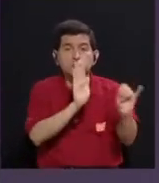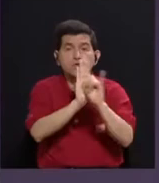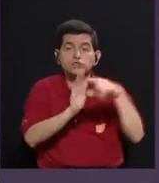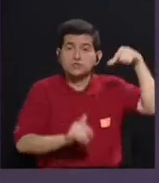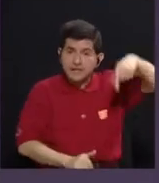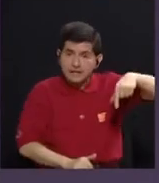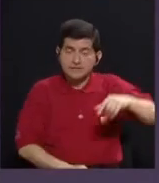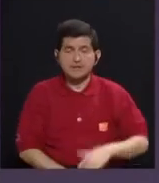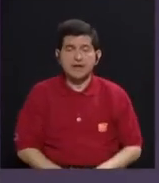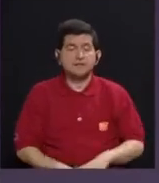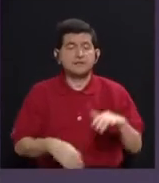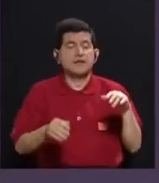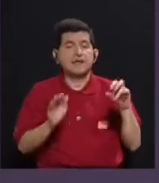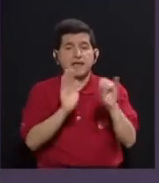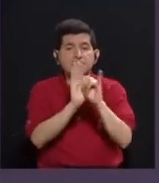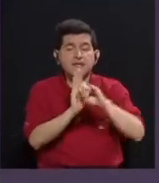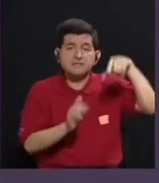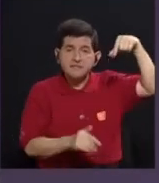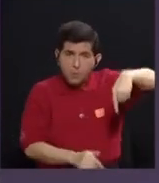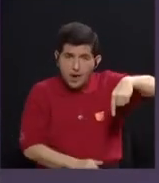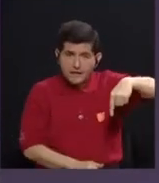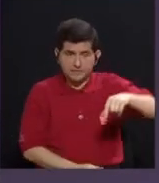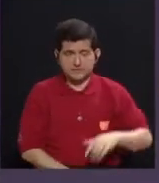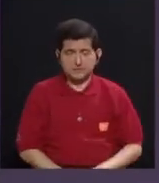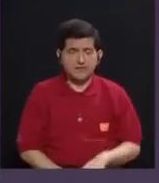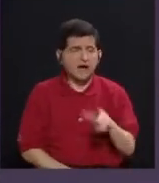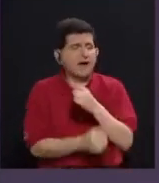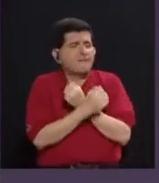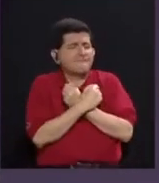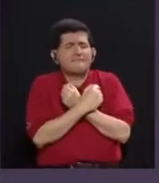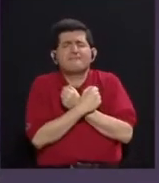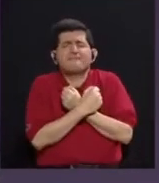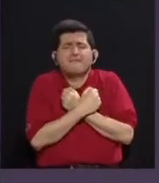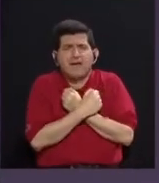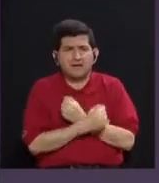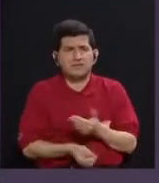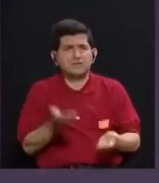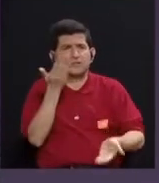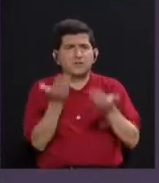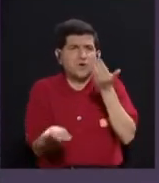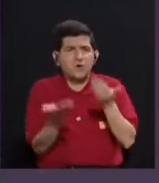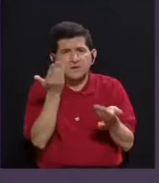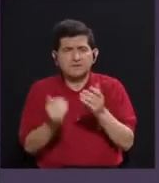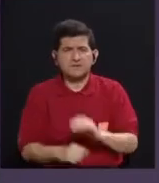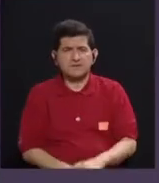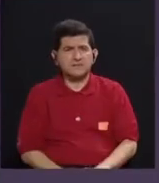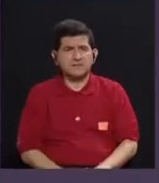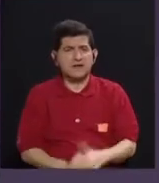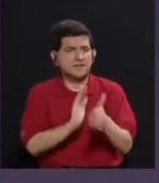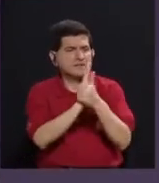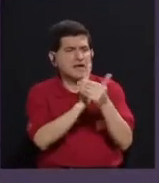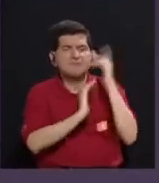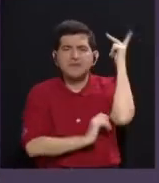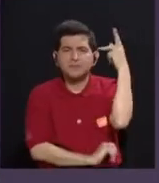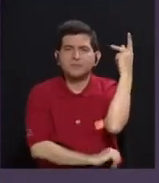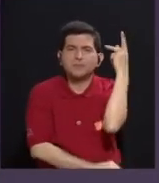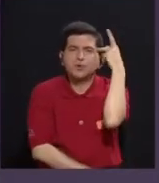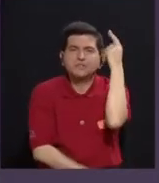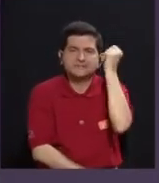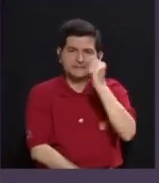las identidades queer, el afecto se vuelve una cualidad política.